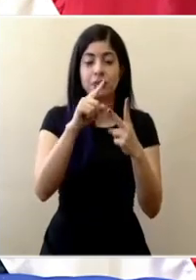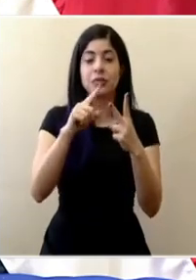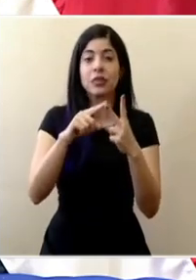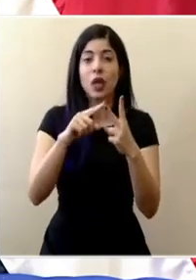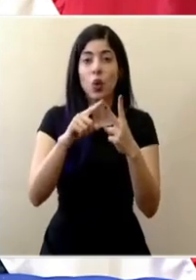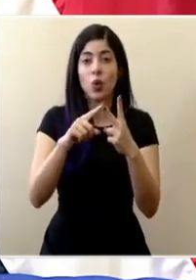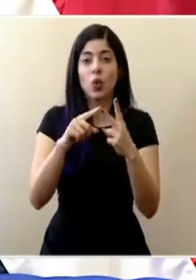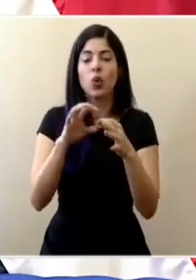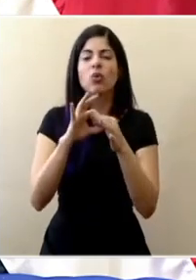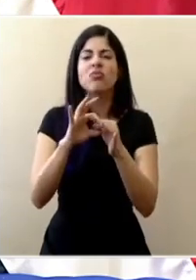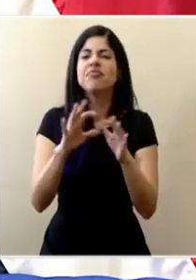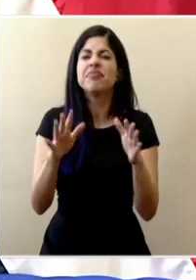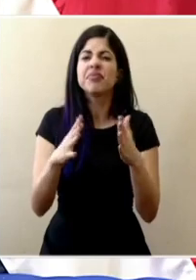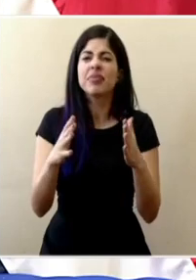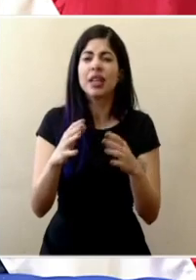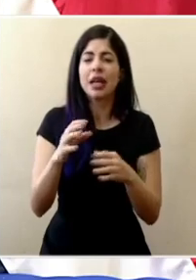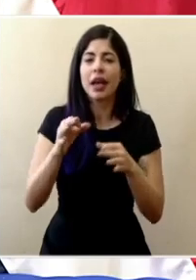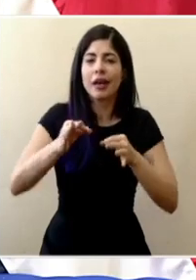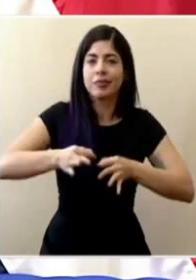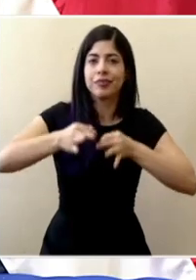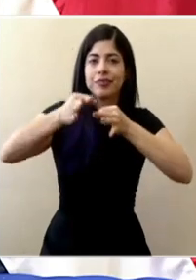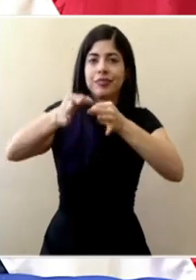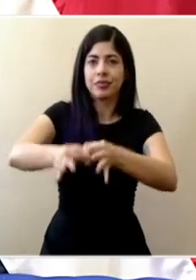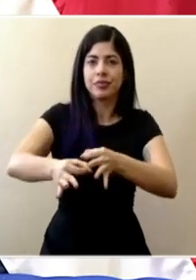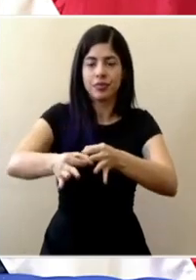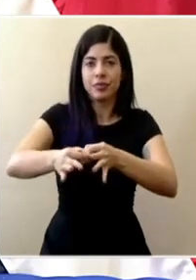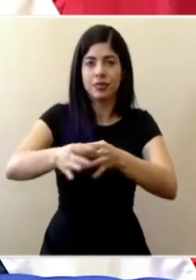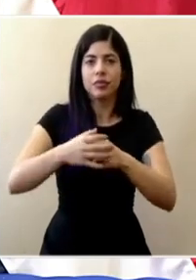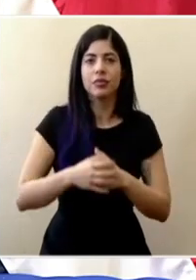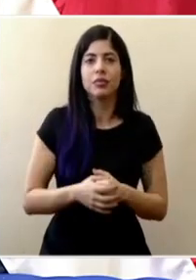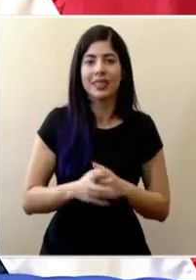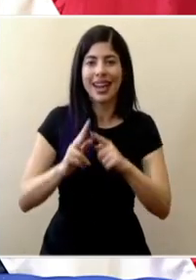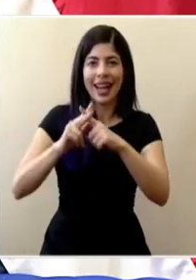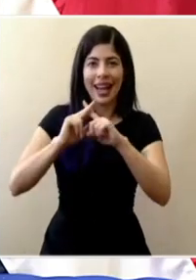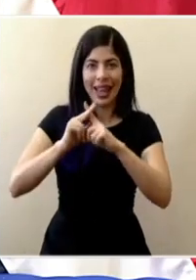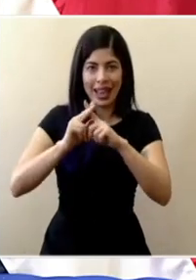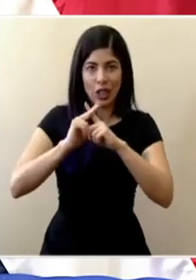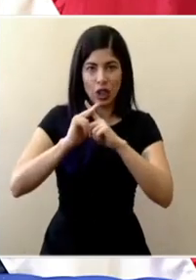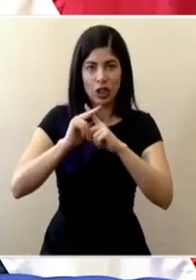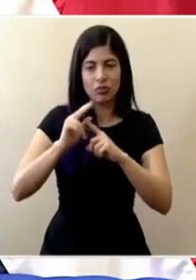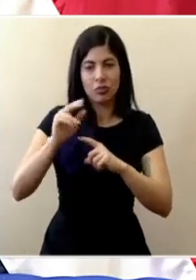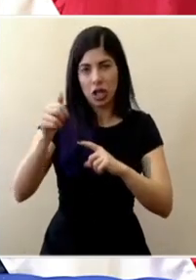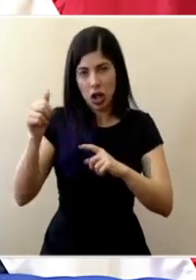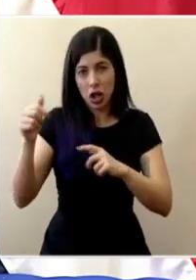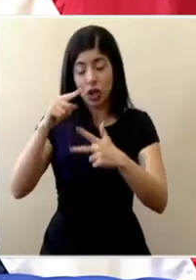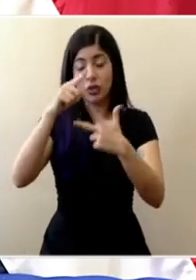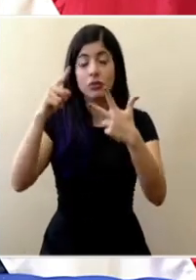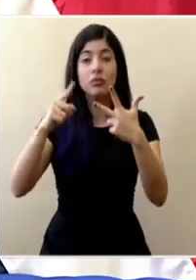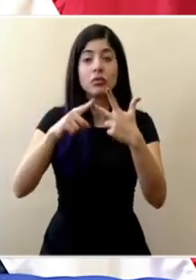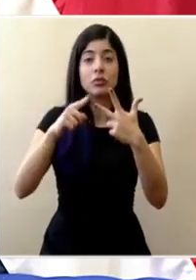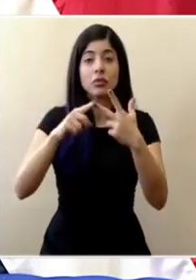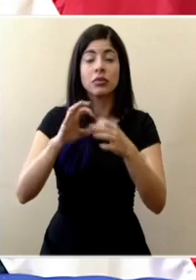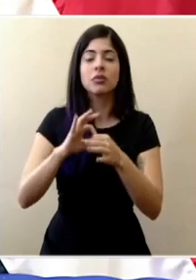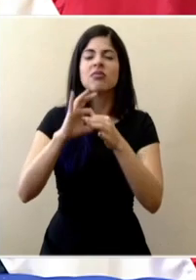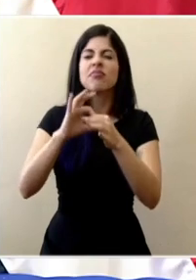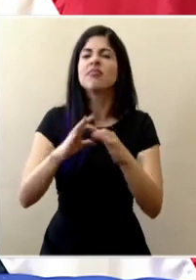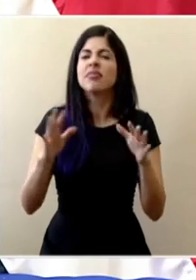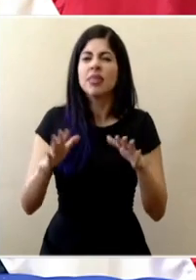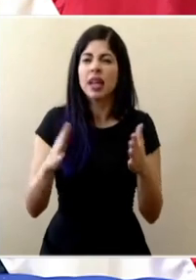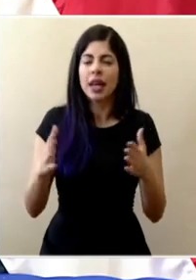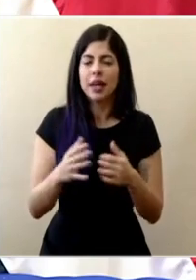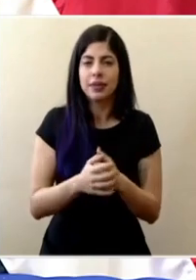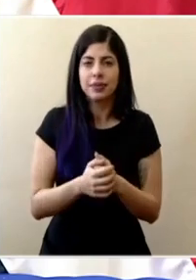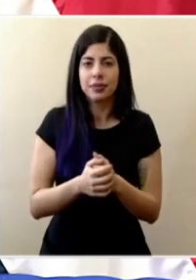segundo que tiene que ver con moratorias en materia de créditos y otros y uno tercero que tiene que ver justamente